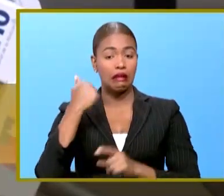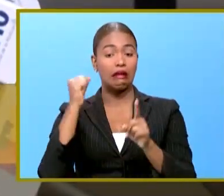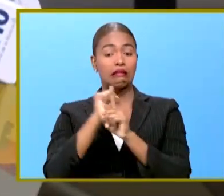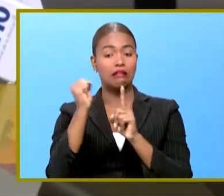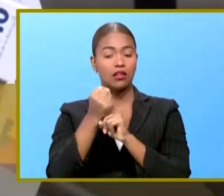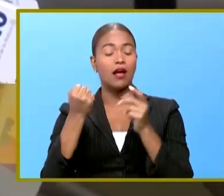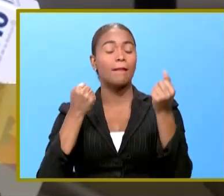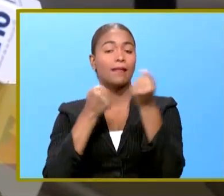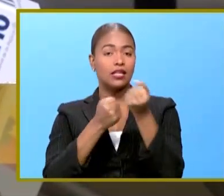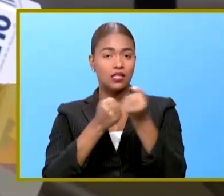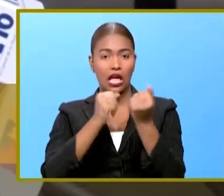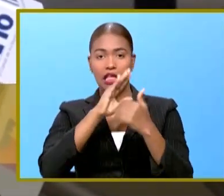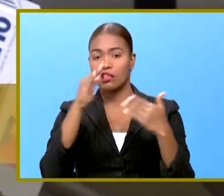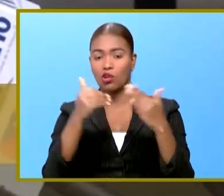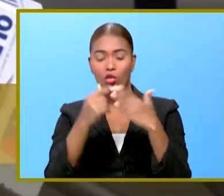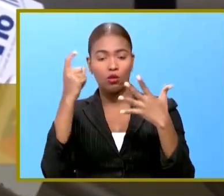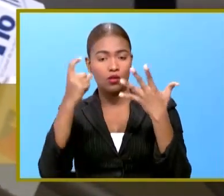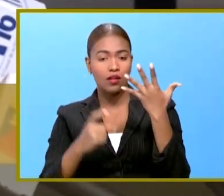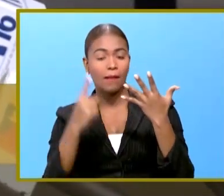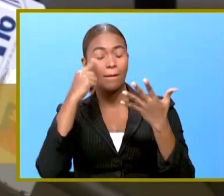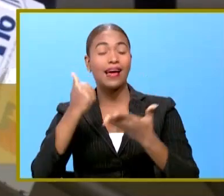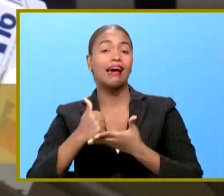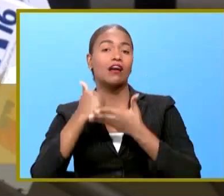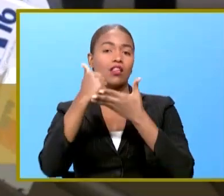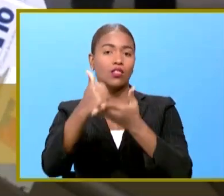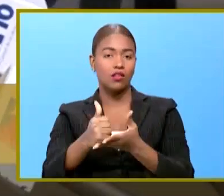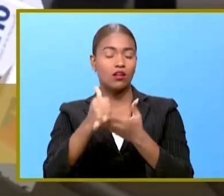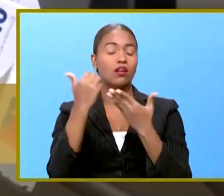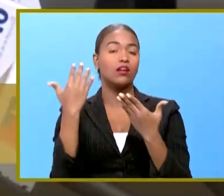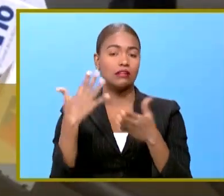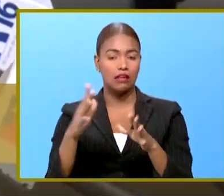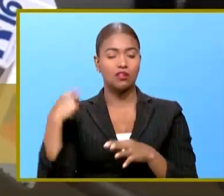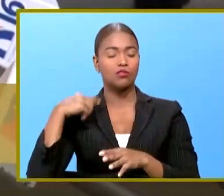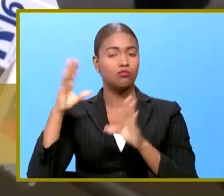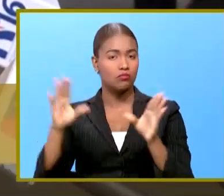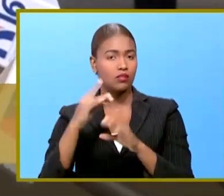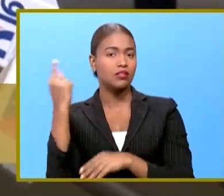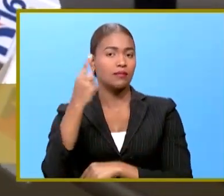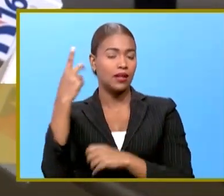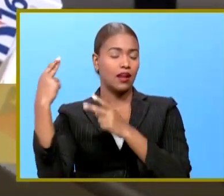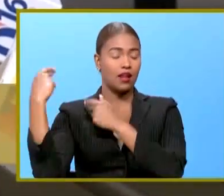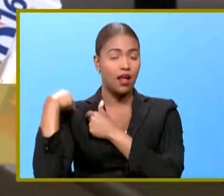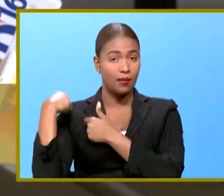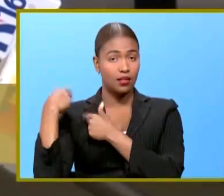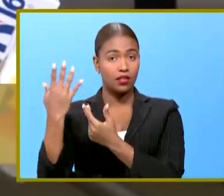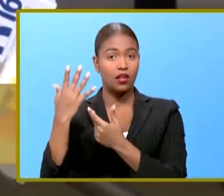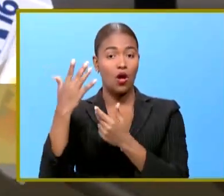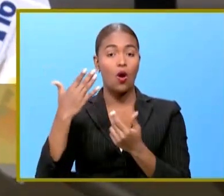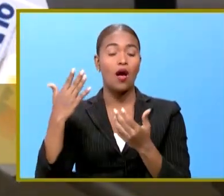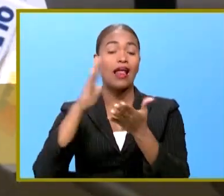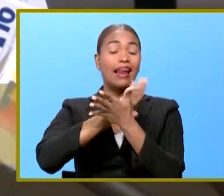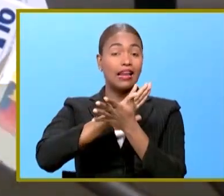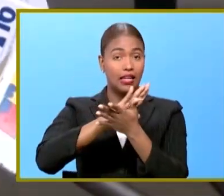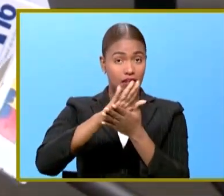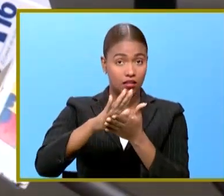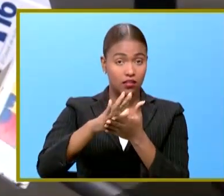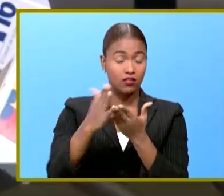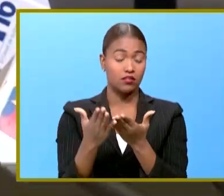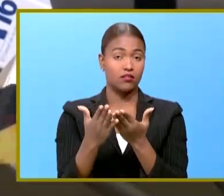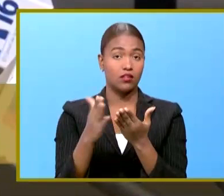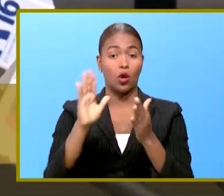apoyar en todo lo que sea en beneficio como lo hemos hecho siempre con responsabilidad con transparencia